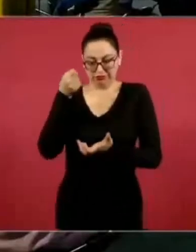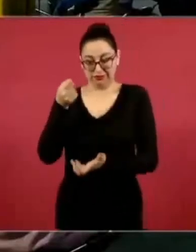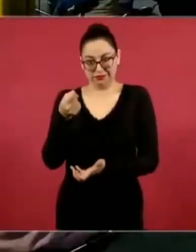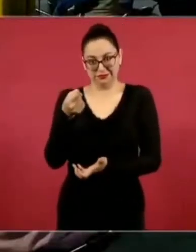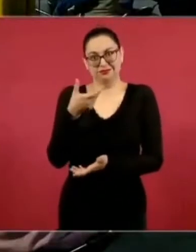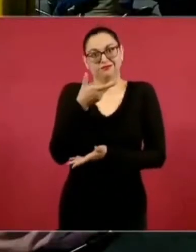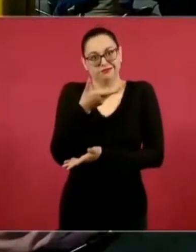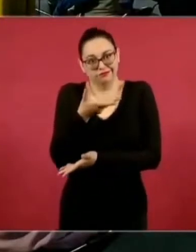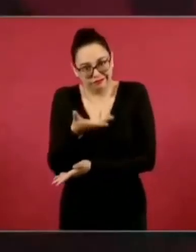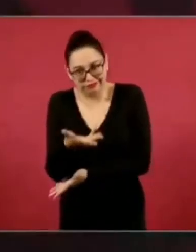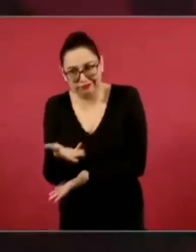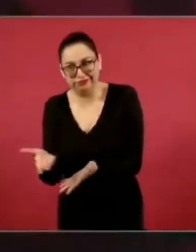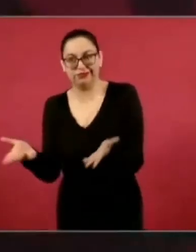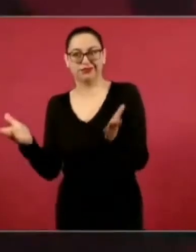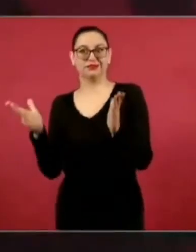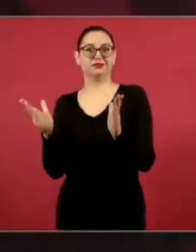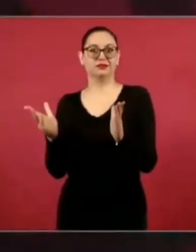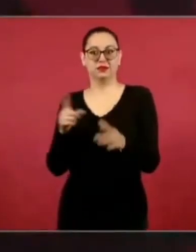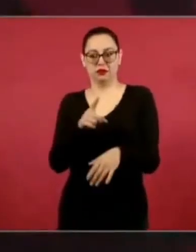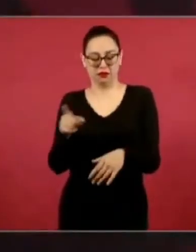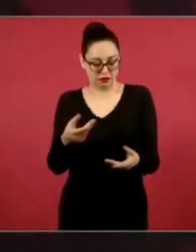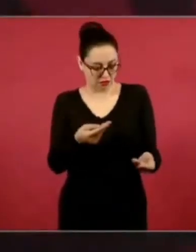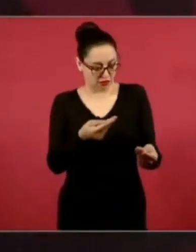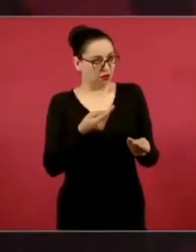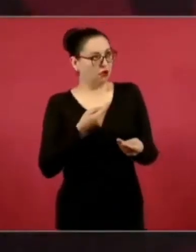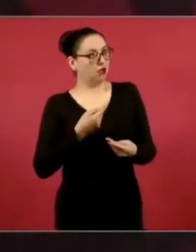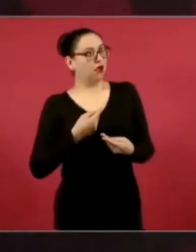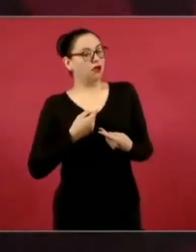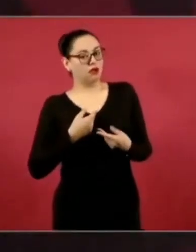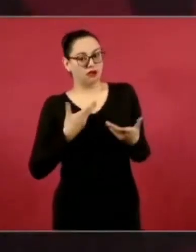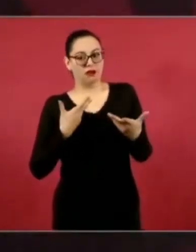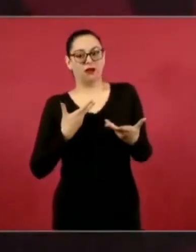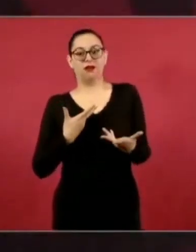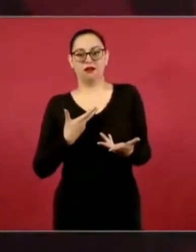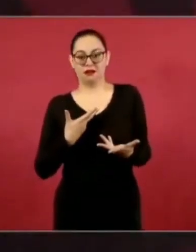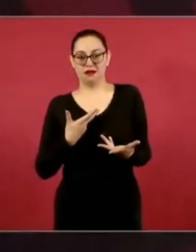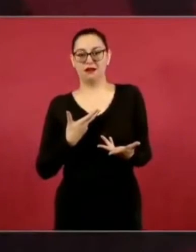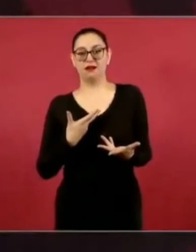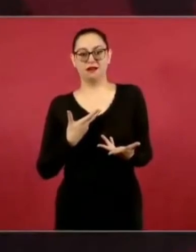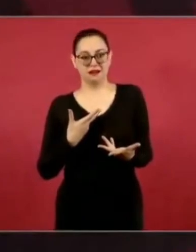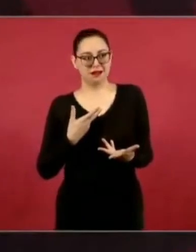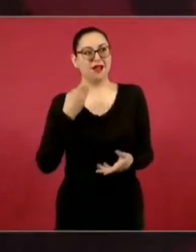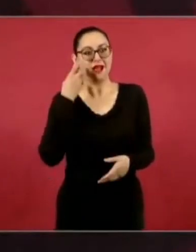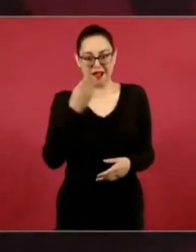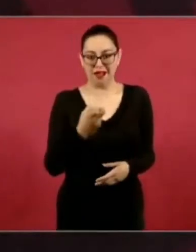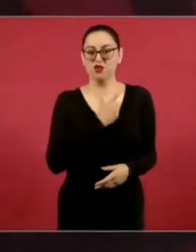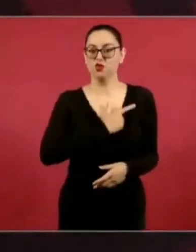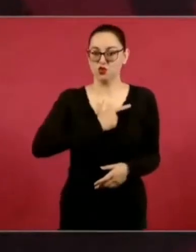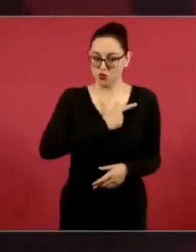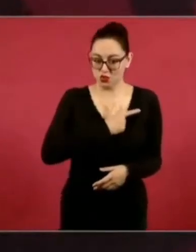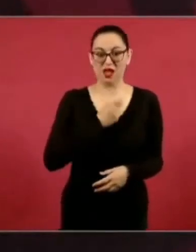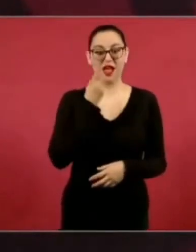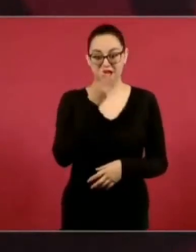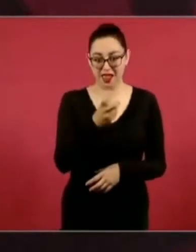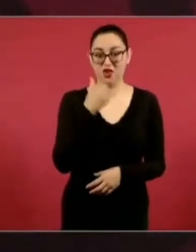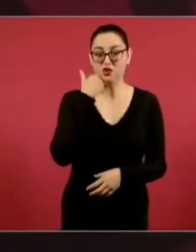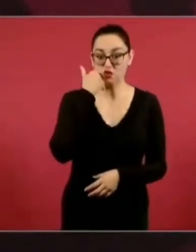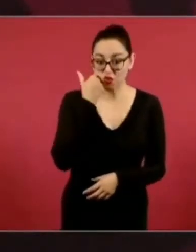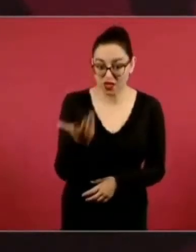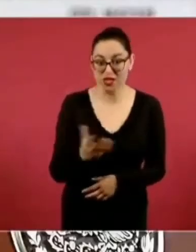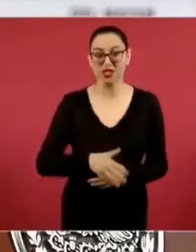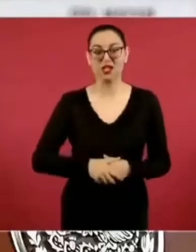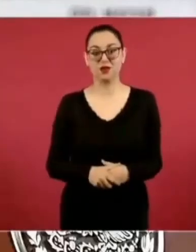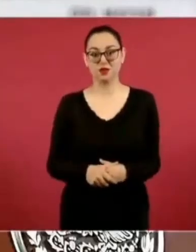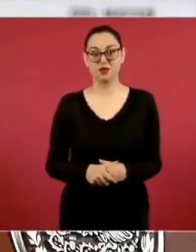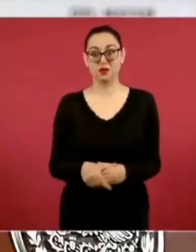la gente dice esto es lo que queremos, aunque no le